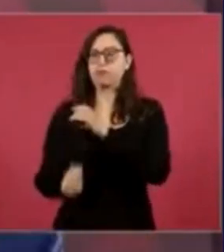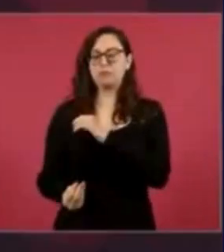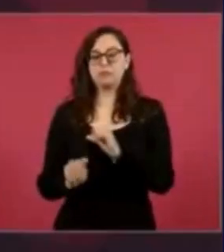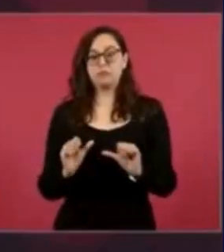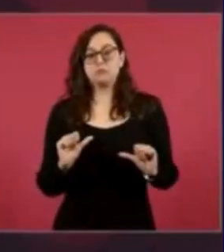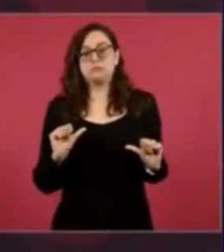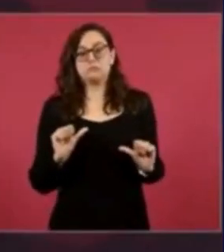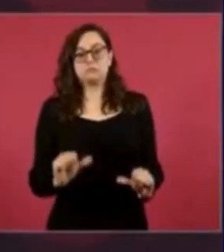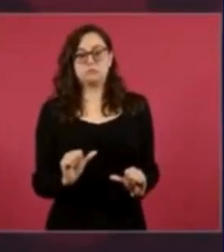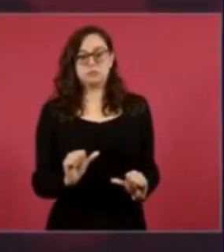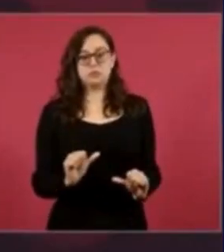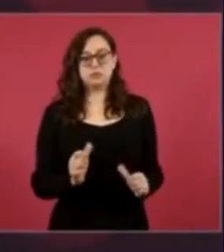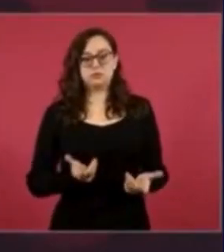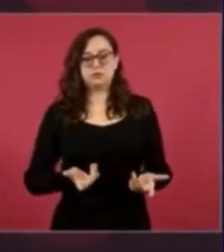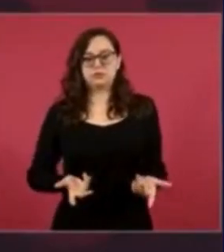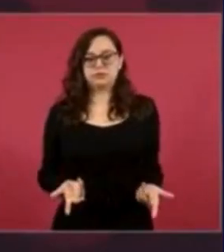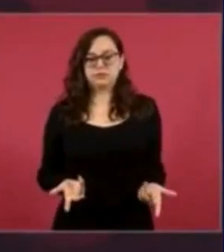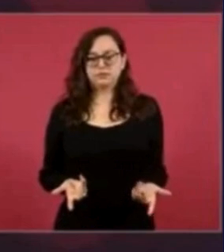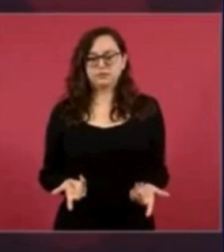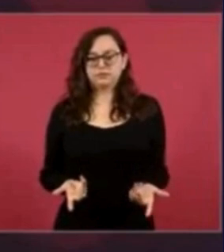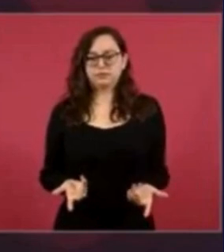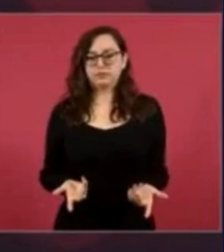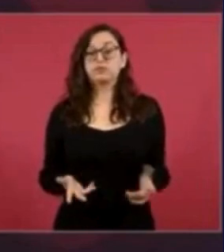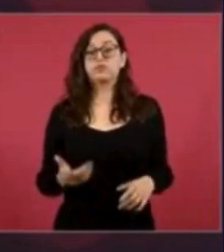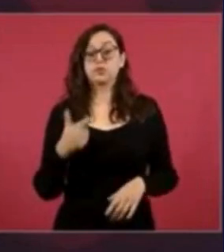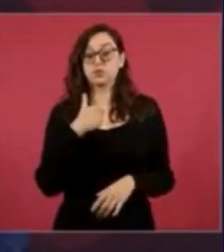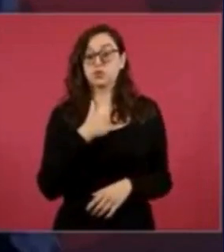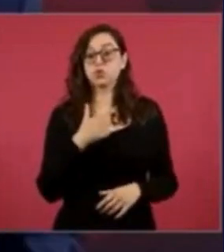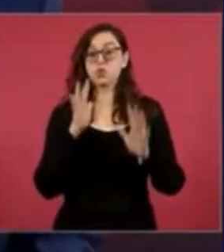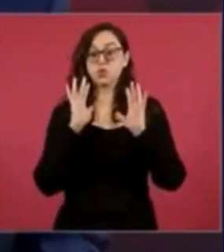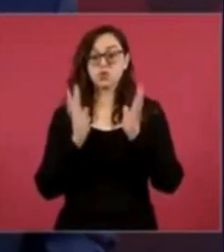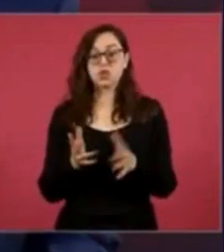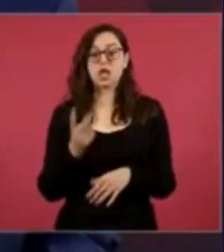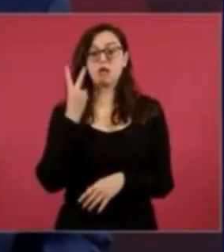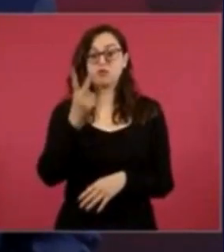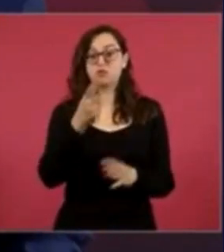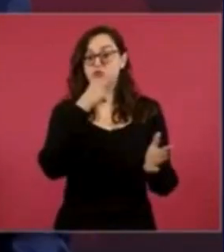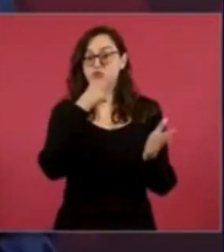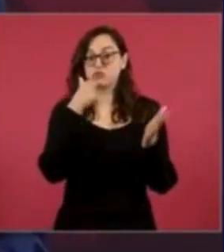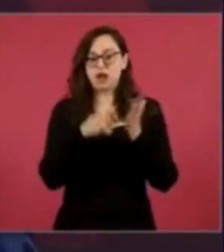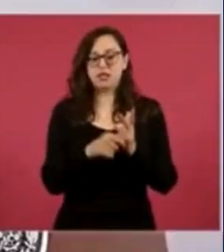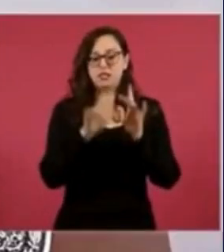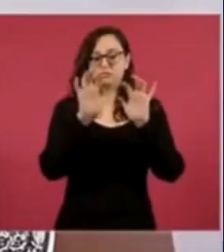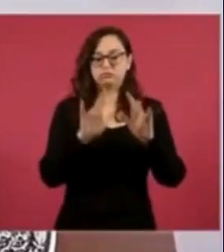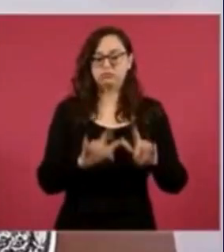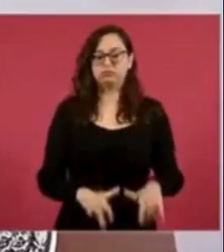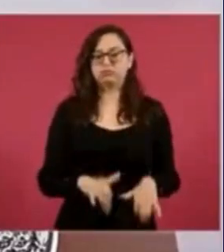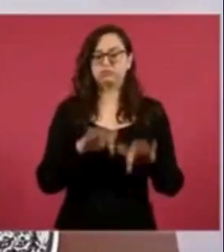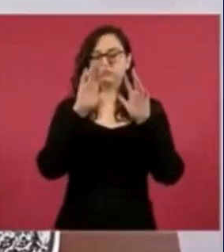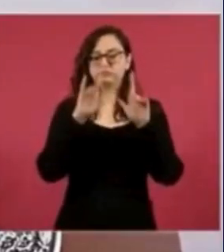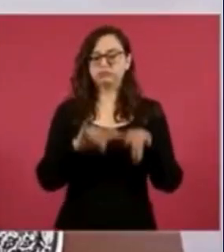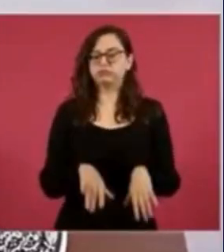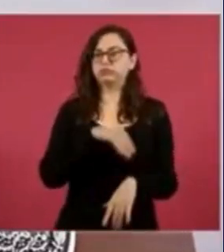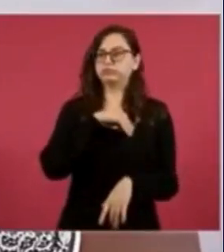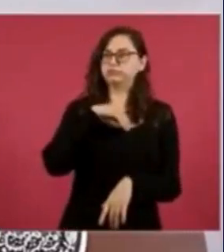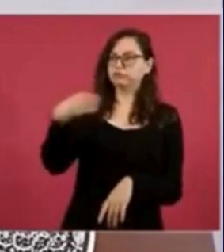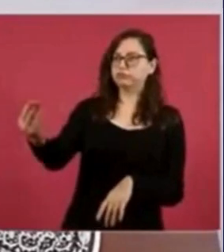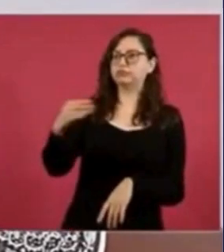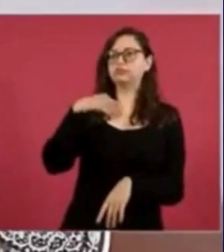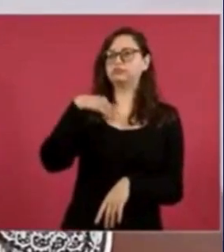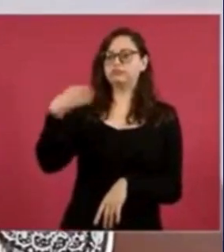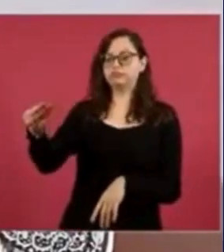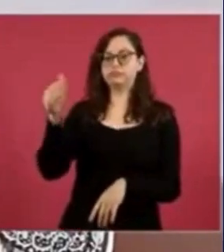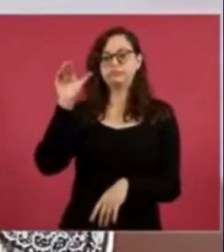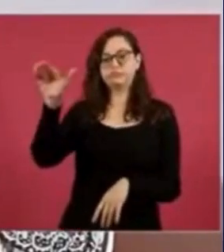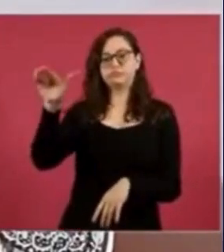época no debe detenerse. Sin embargo, fue claro enmarcar una diferencia entre su administración y las anteriores,